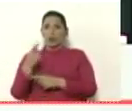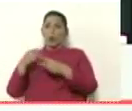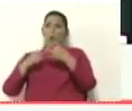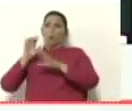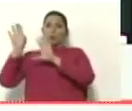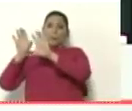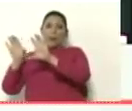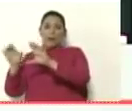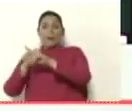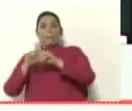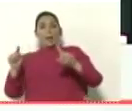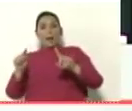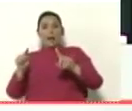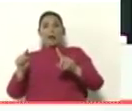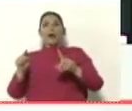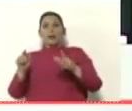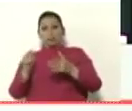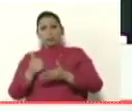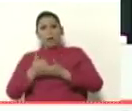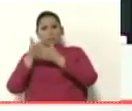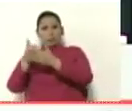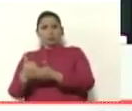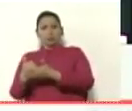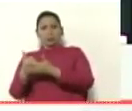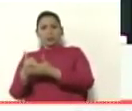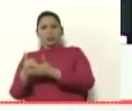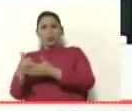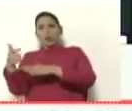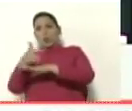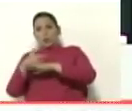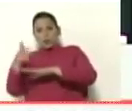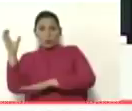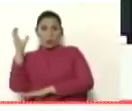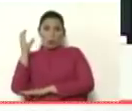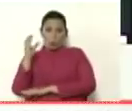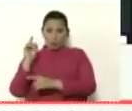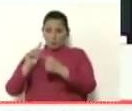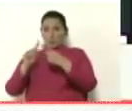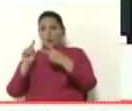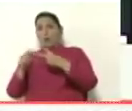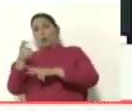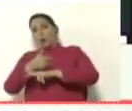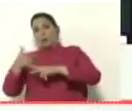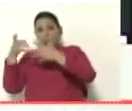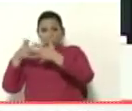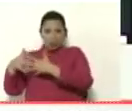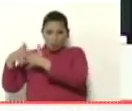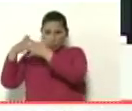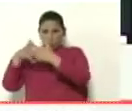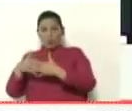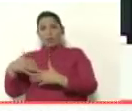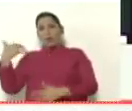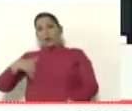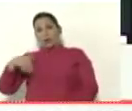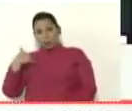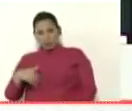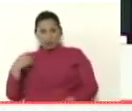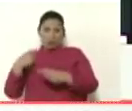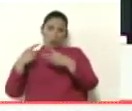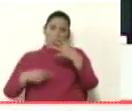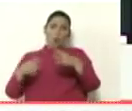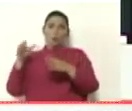por supuesto con la complicidad y la connivencia de los gobiernos de Colombia, del gobierno de los Estados Unidos de Norteamérica, Argentina, etc.